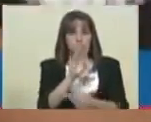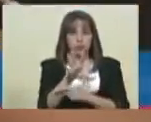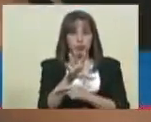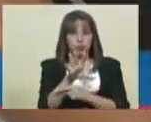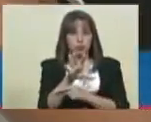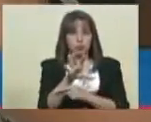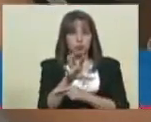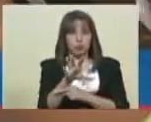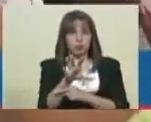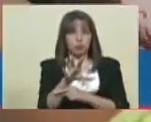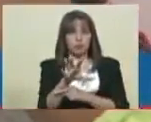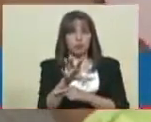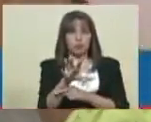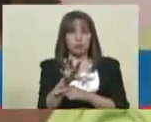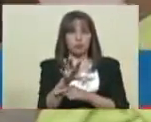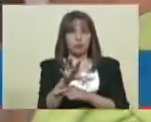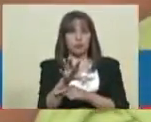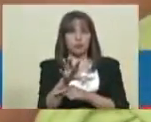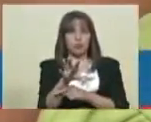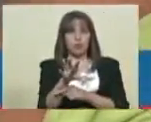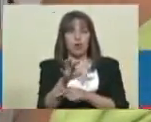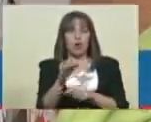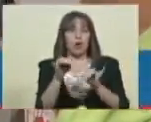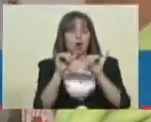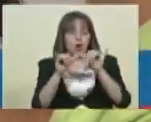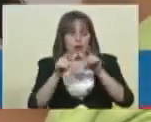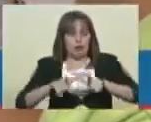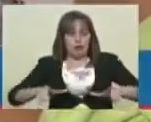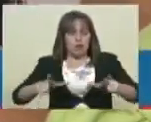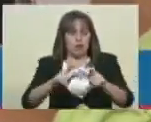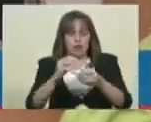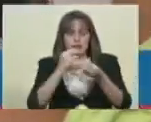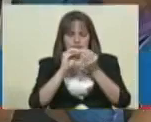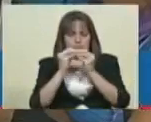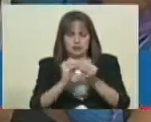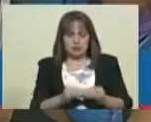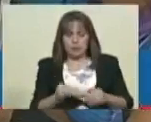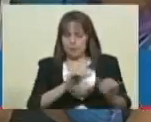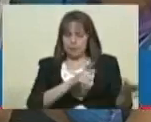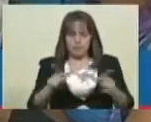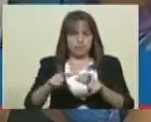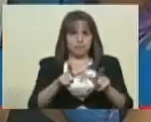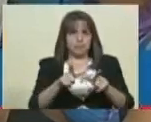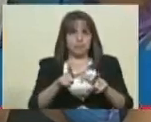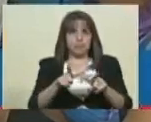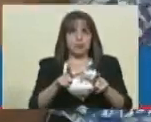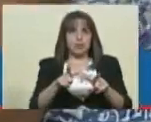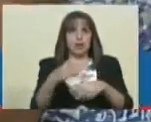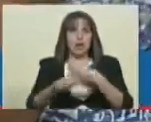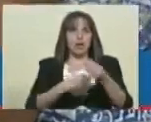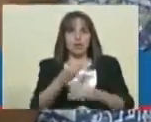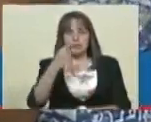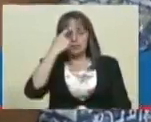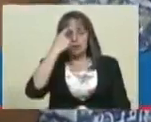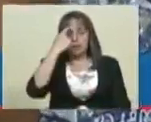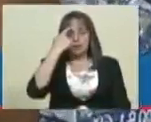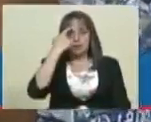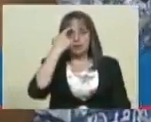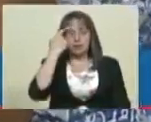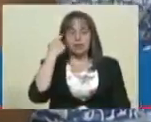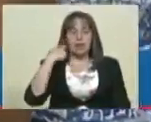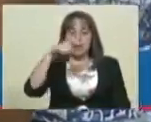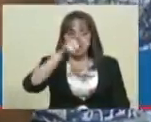que va contra un servidor que tenemos nosotros, que ya lo tenemos preparado de manera tal que vamos a saber si esa